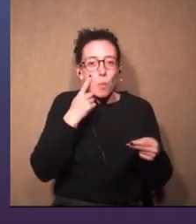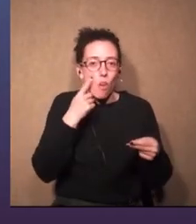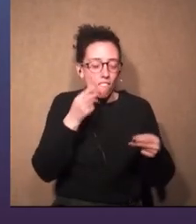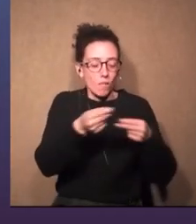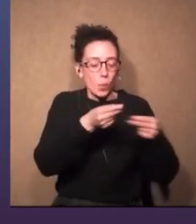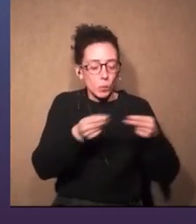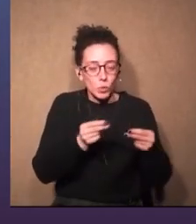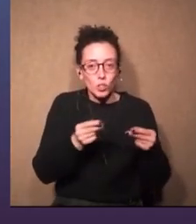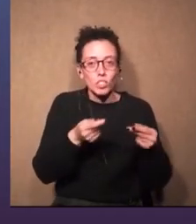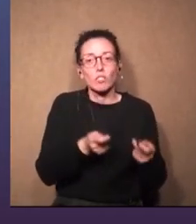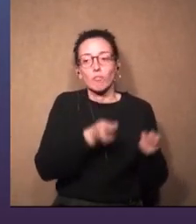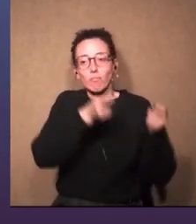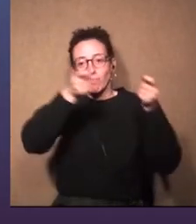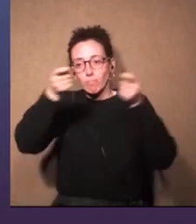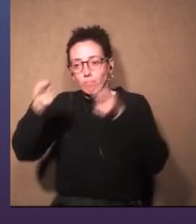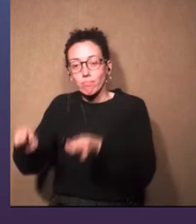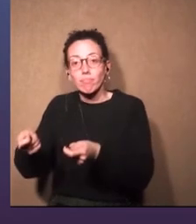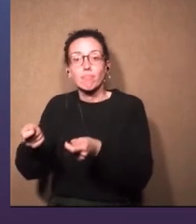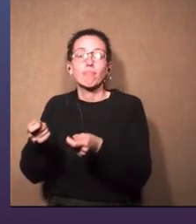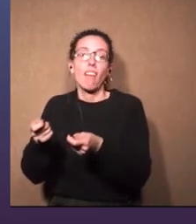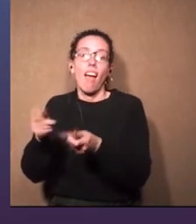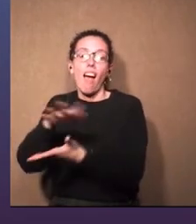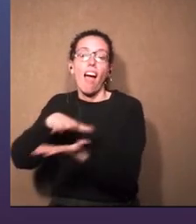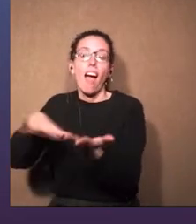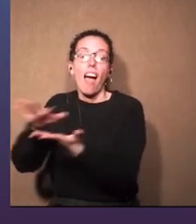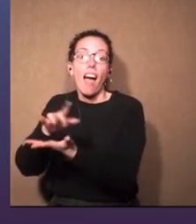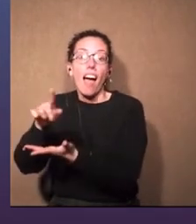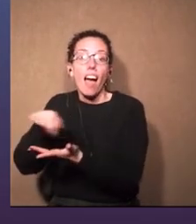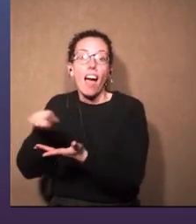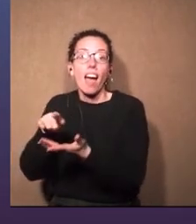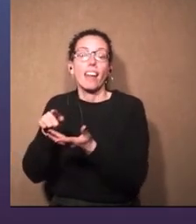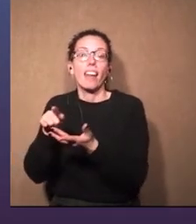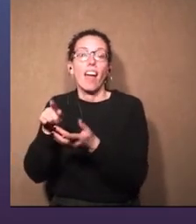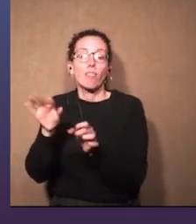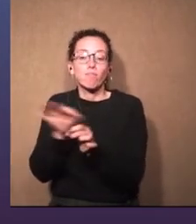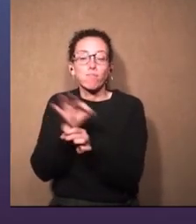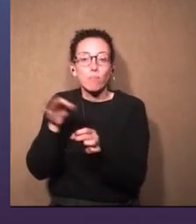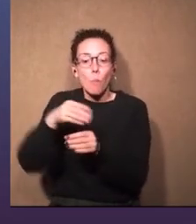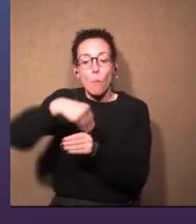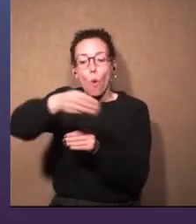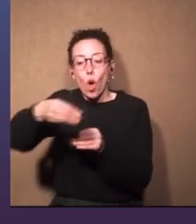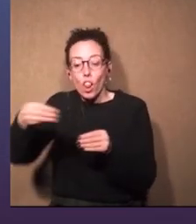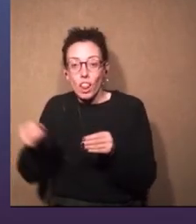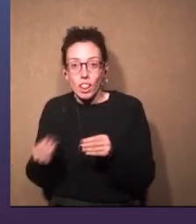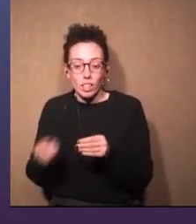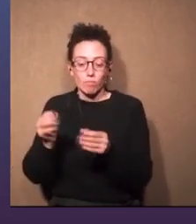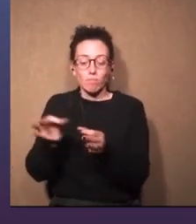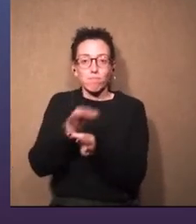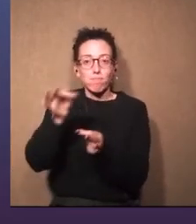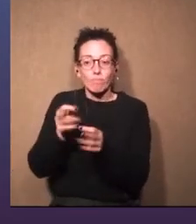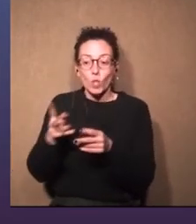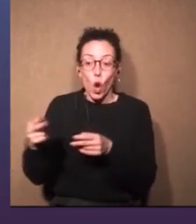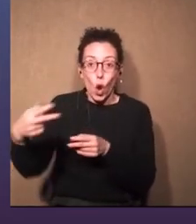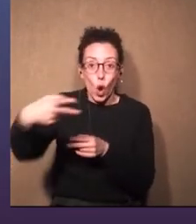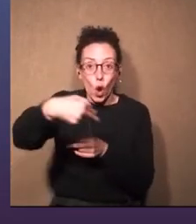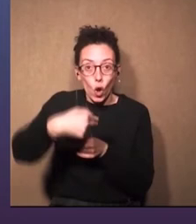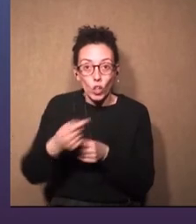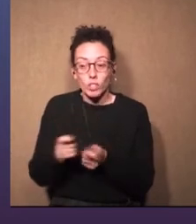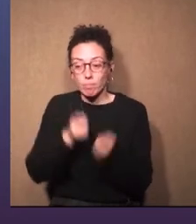bocetos a a las al área de de moldería y de corte